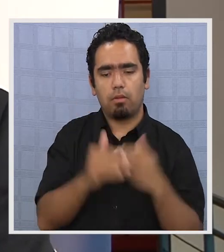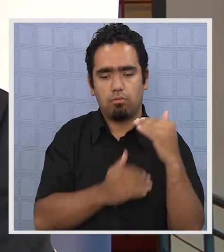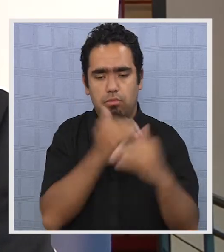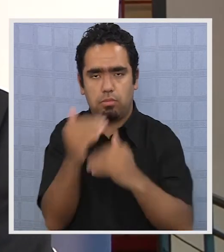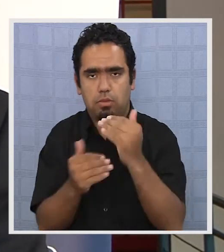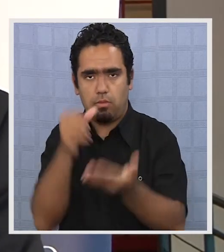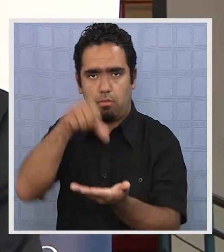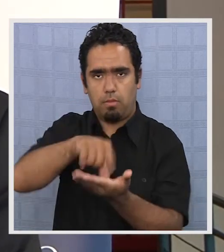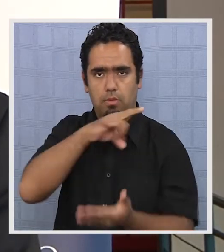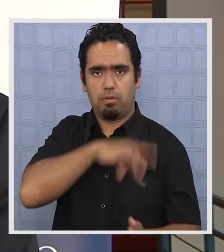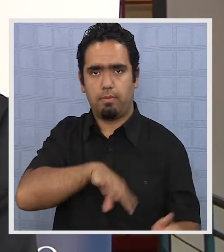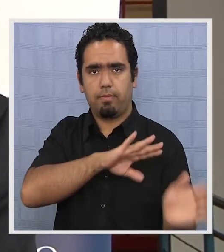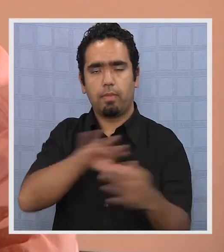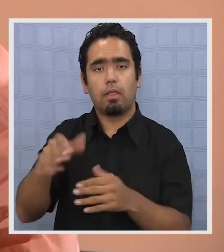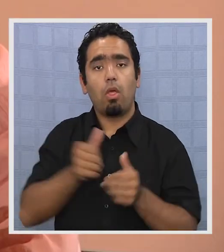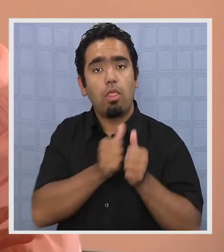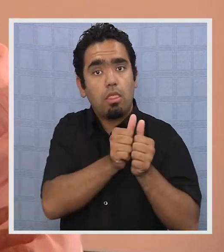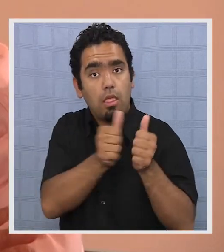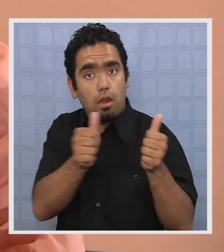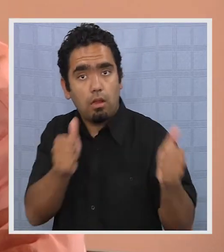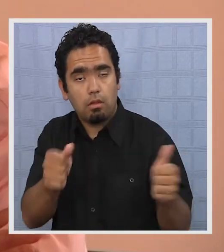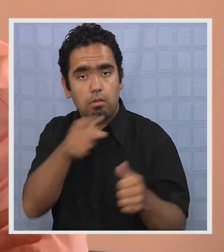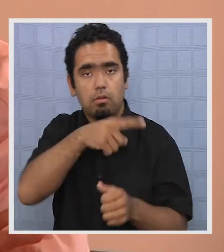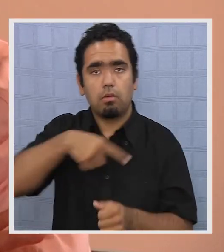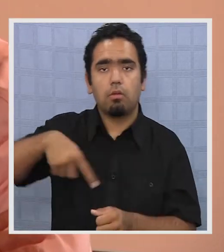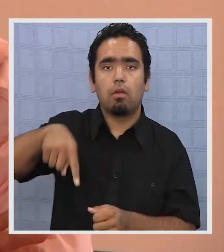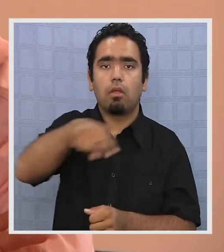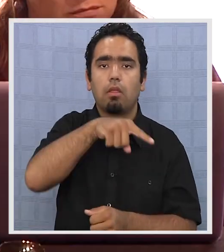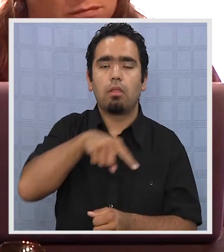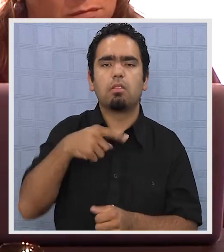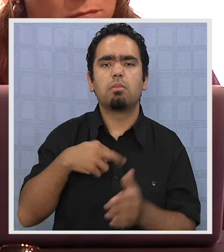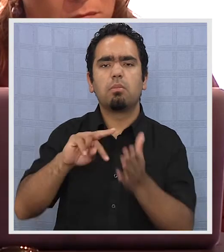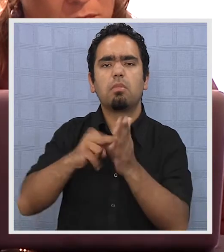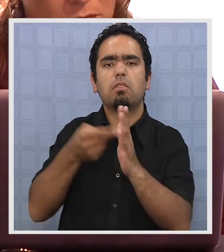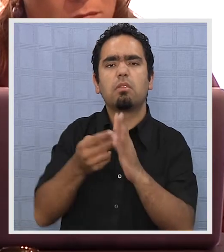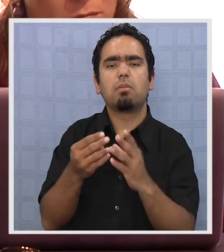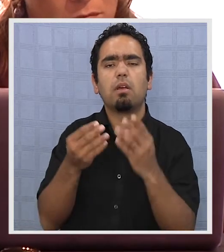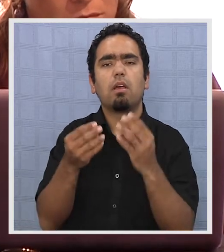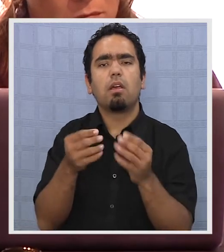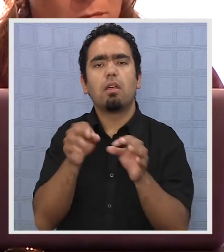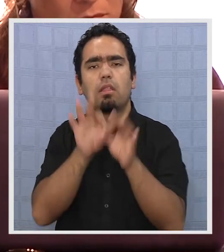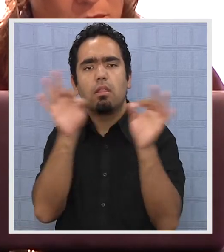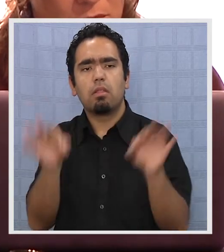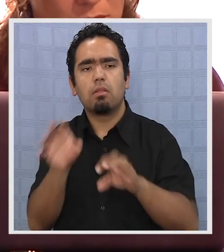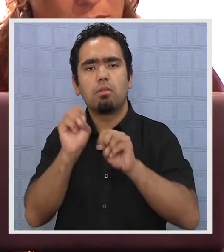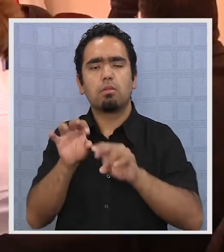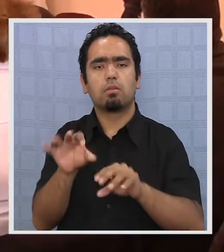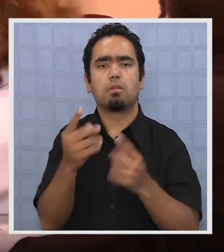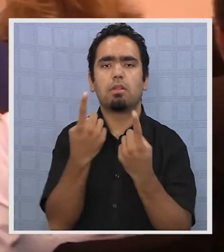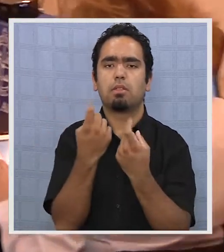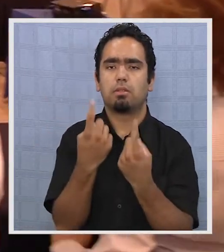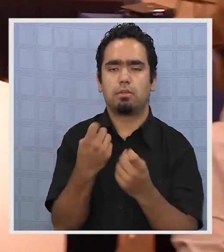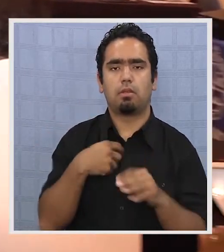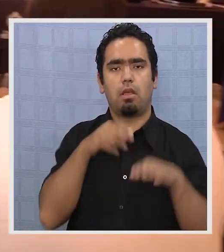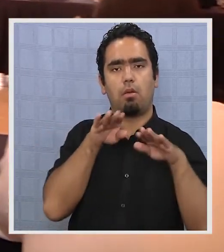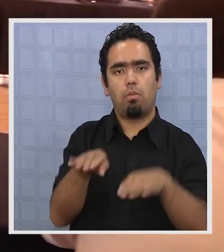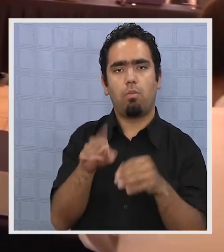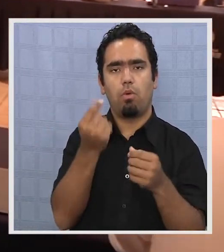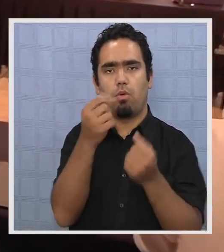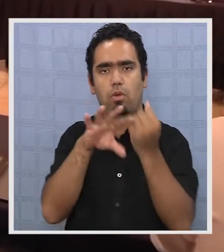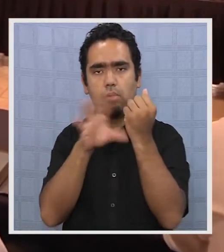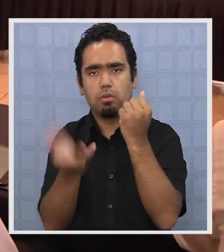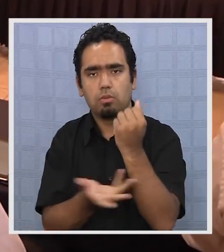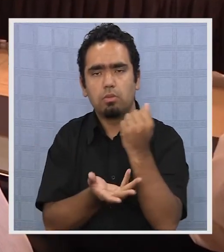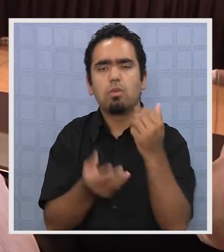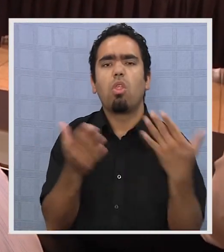sustentabilidad del desarrollo del país. Los directivos universitarios sostienen que la complejidad de los problemas de la educación requieren de